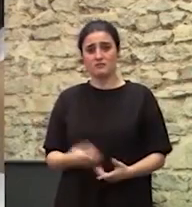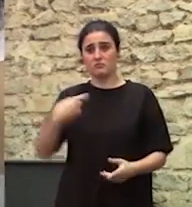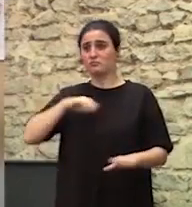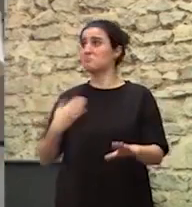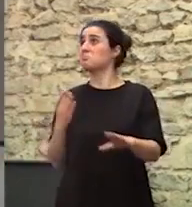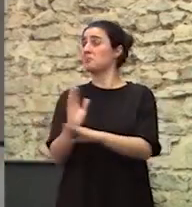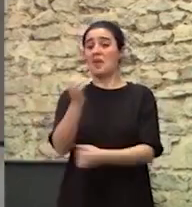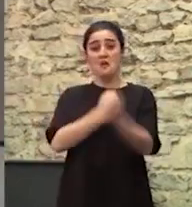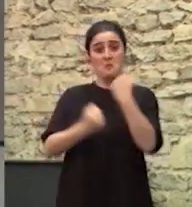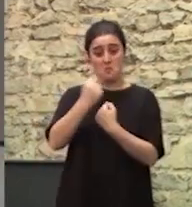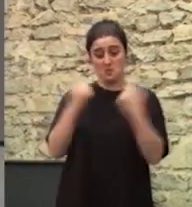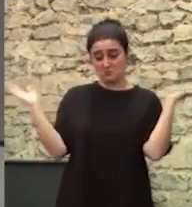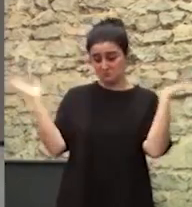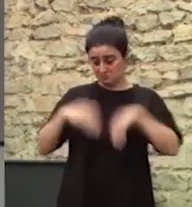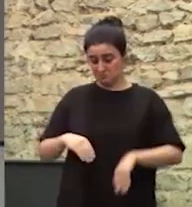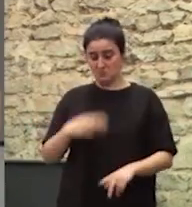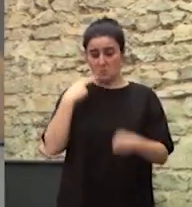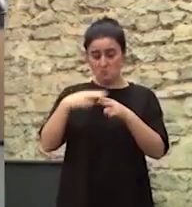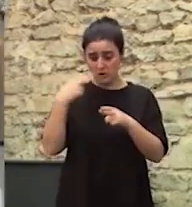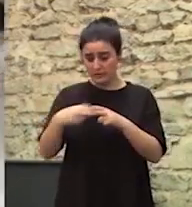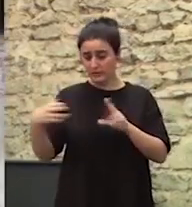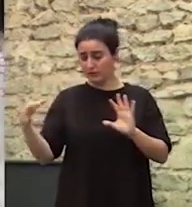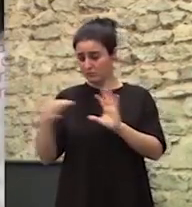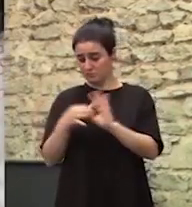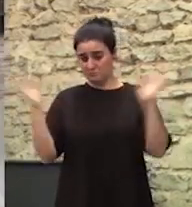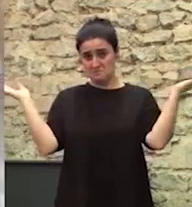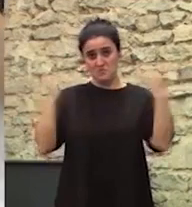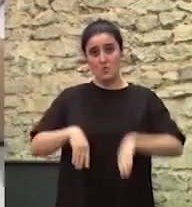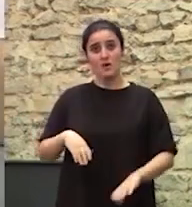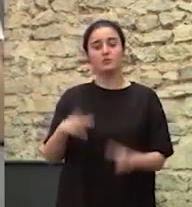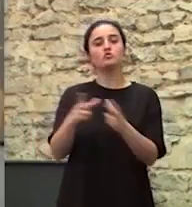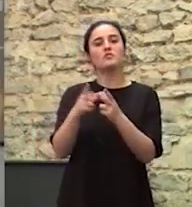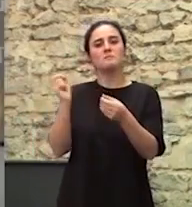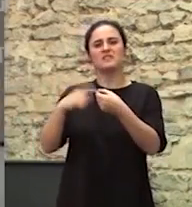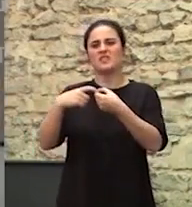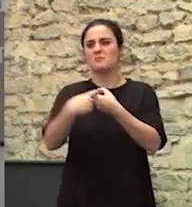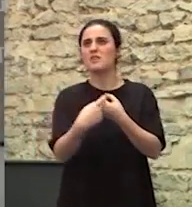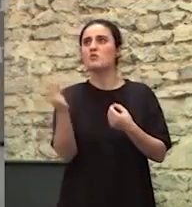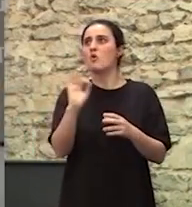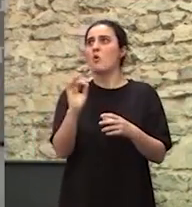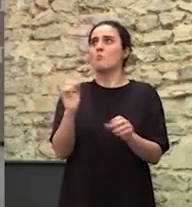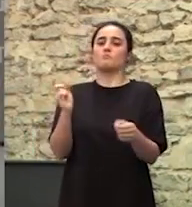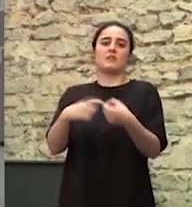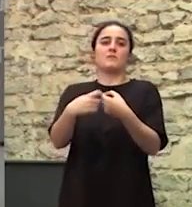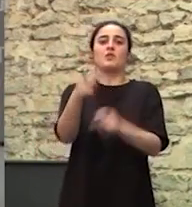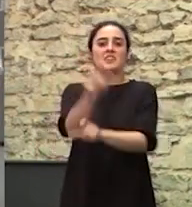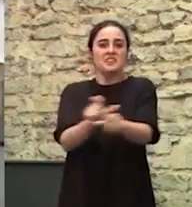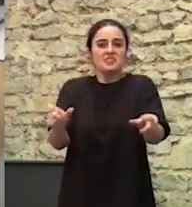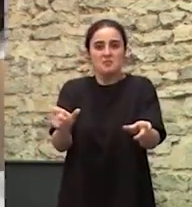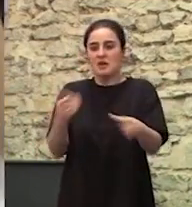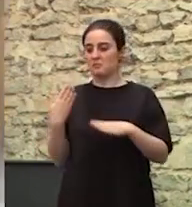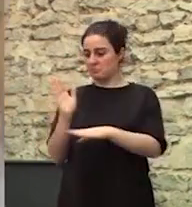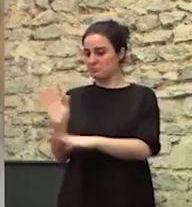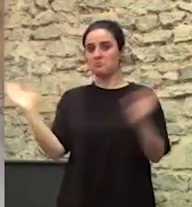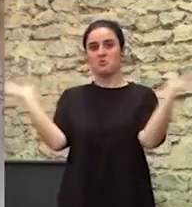economía No representamos nada en política No representamos nada en la participación social O en la participación cívica No